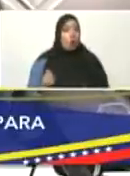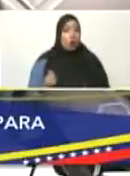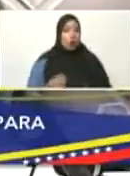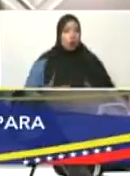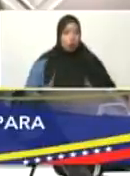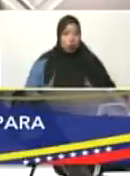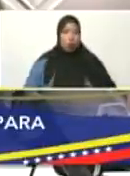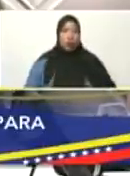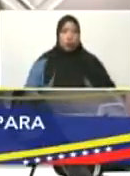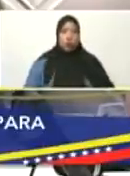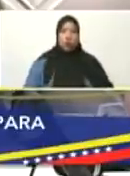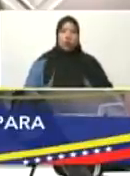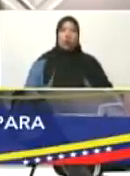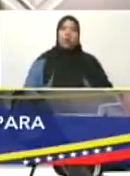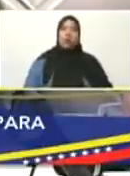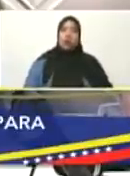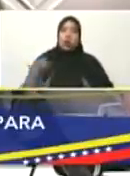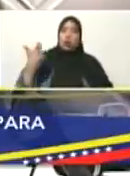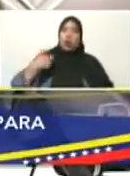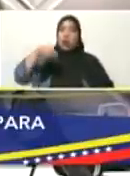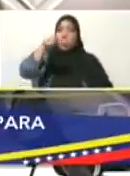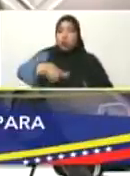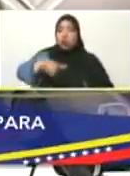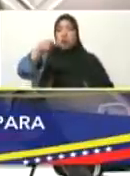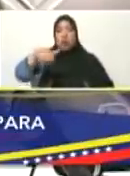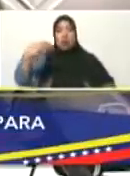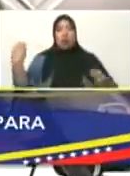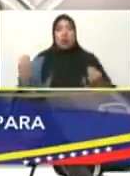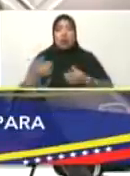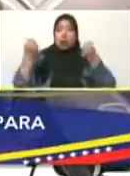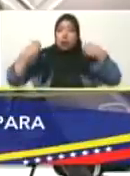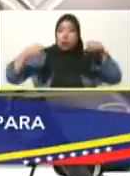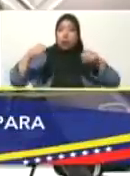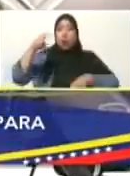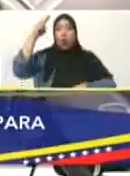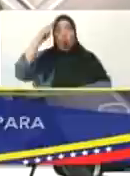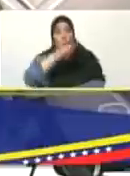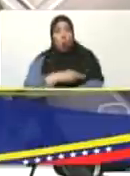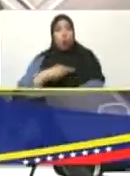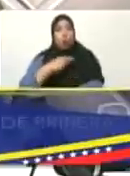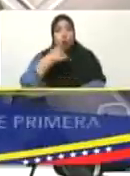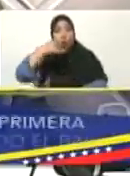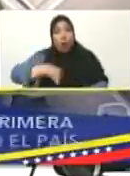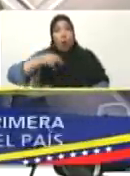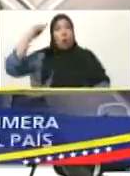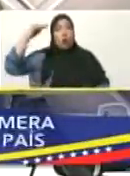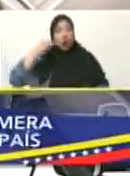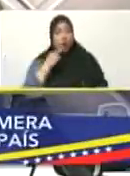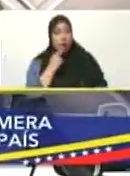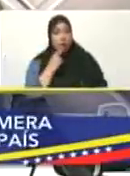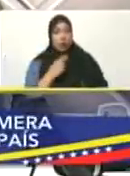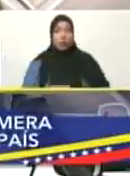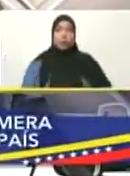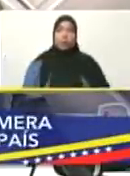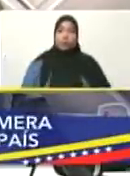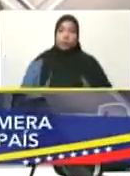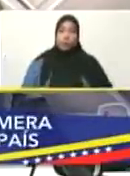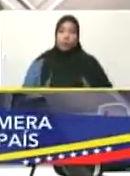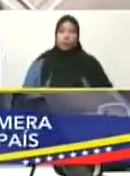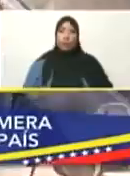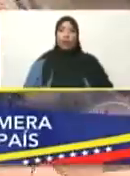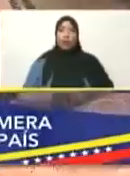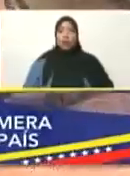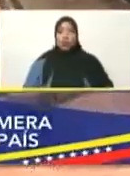bomberos, protección civil y Fuerza Armada Nacional Bolivariana en estados afectados. Desplegados también.